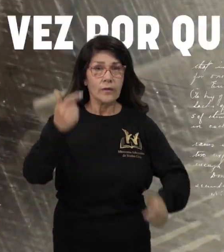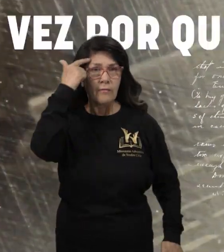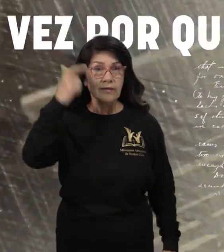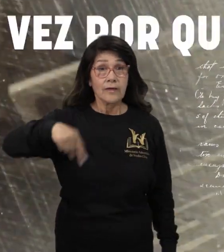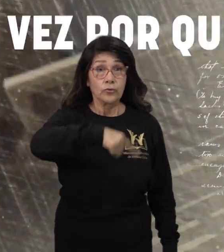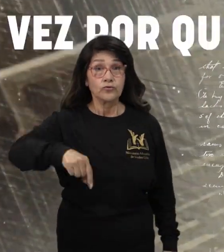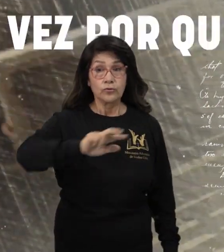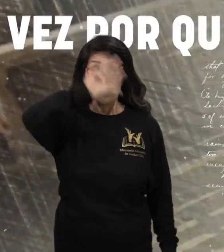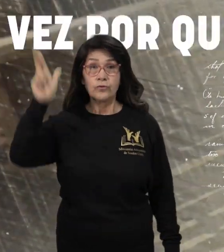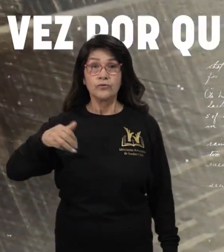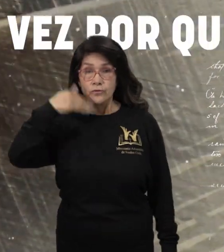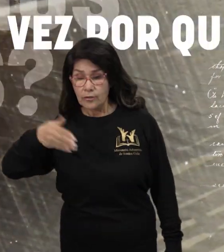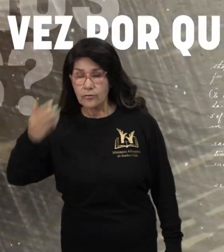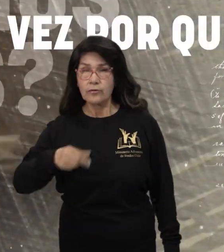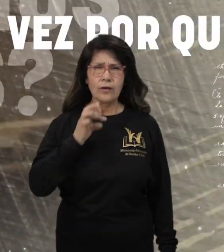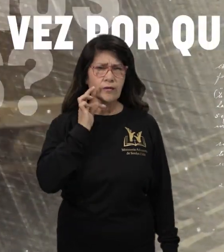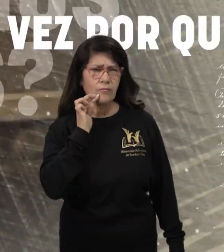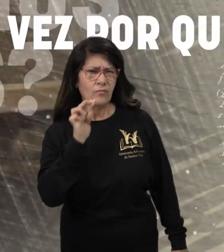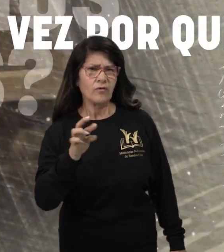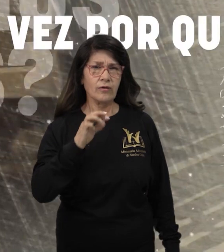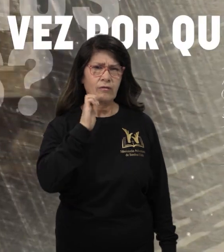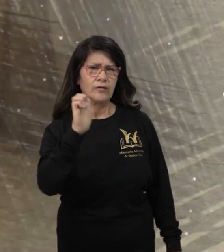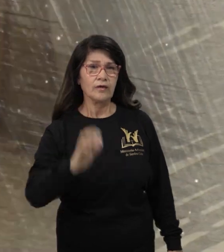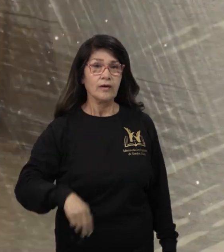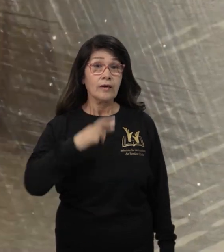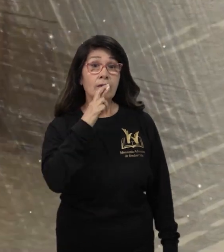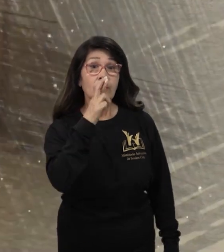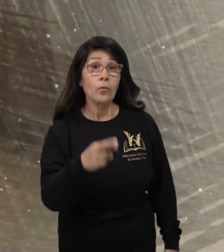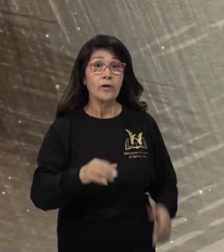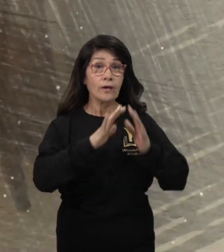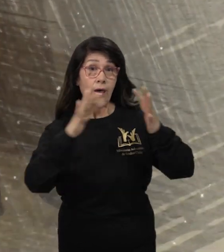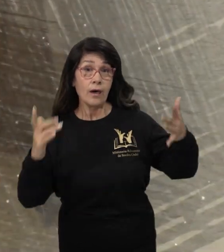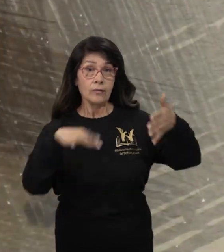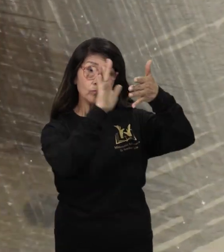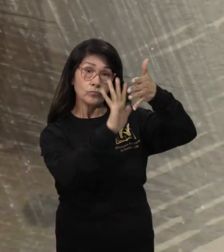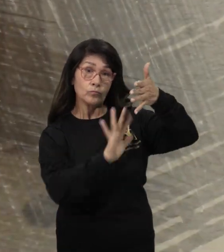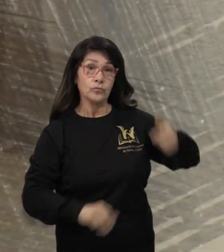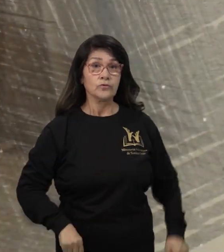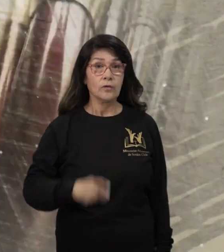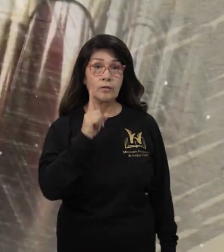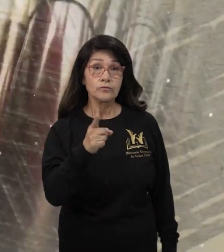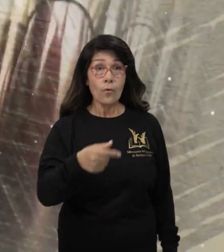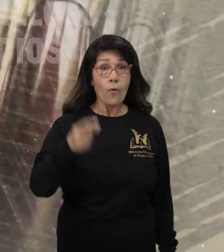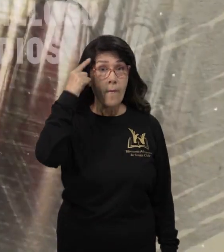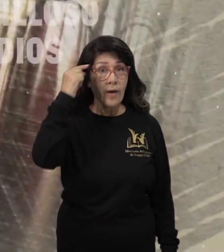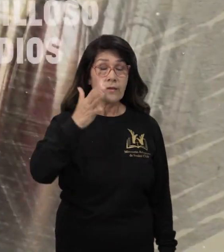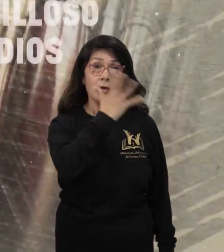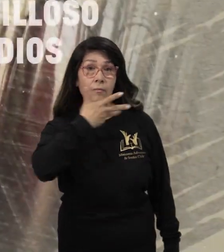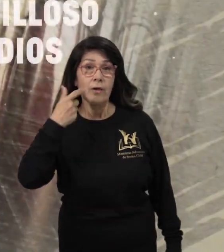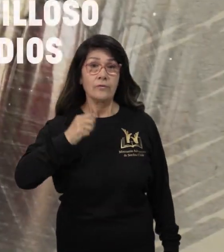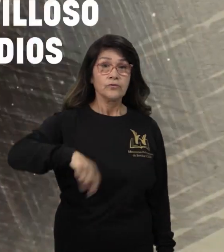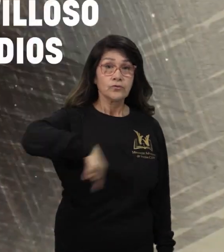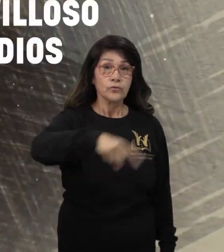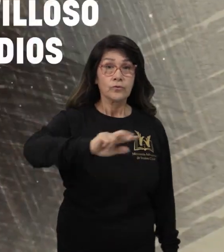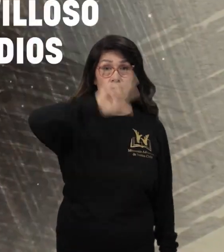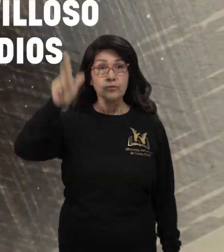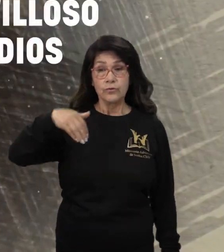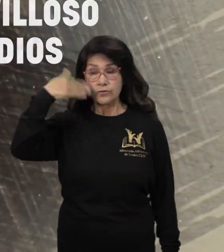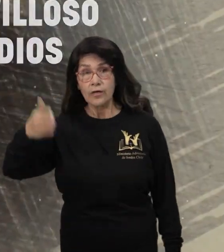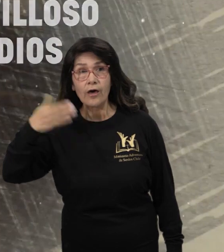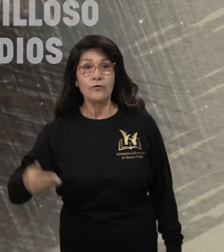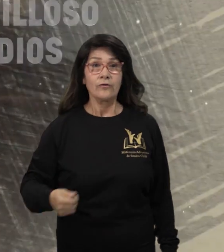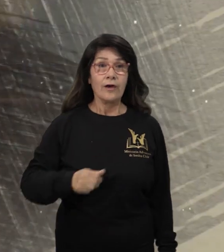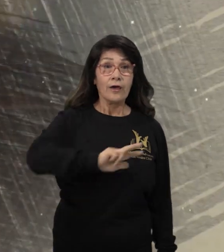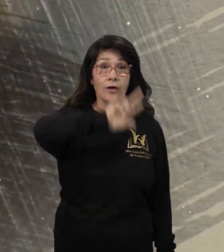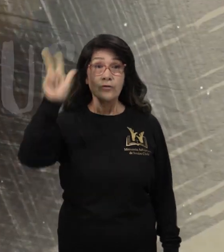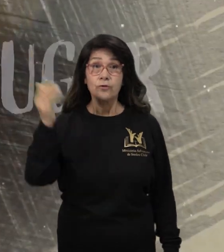¿Has pensado alguna vez por qué adoramos a Dios? Aunque hay muchas respuestas a esta pregunta, piensa en lo maravilloso que es adorar a